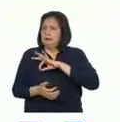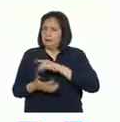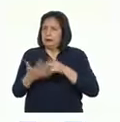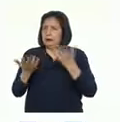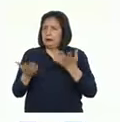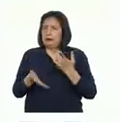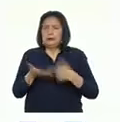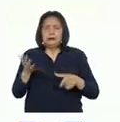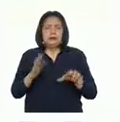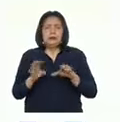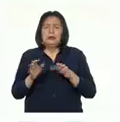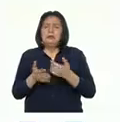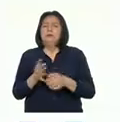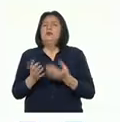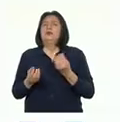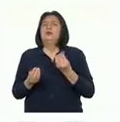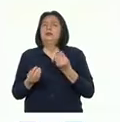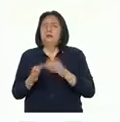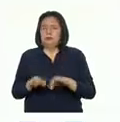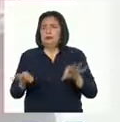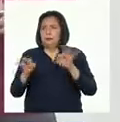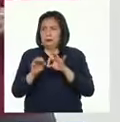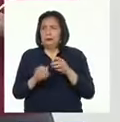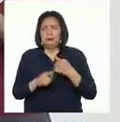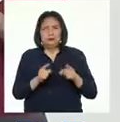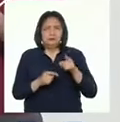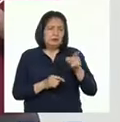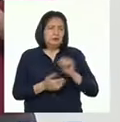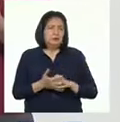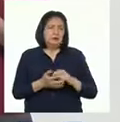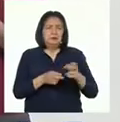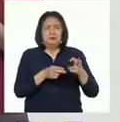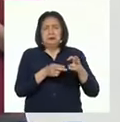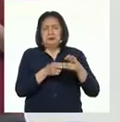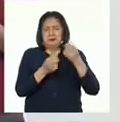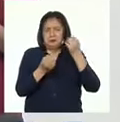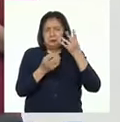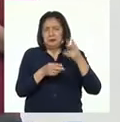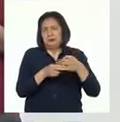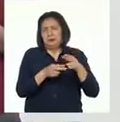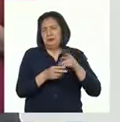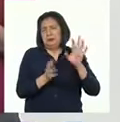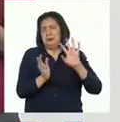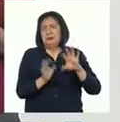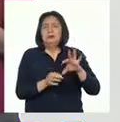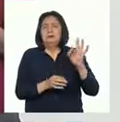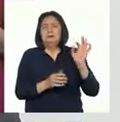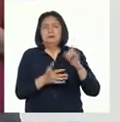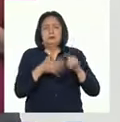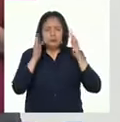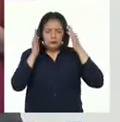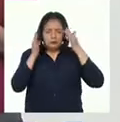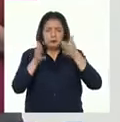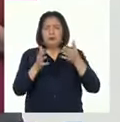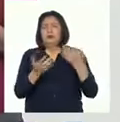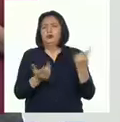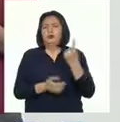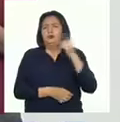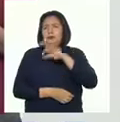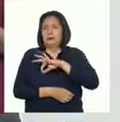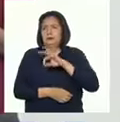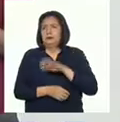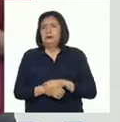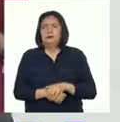que es lo que las hace importantes. Pero hay datos breves que podría quitar para centrarme solo en los beneficios.